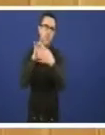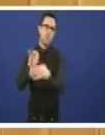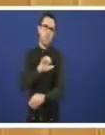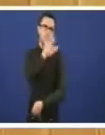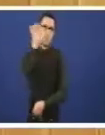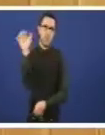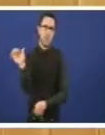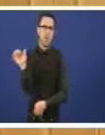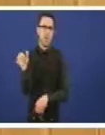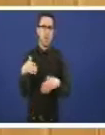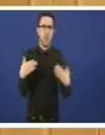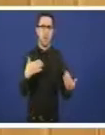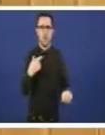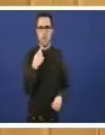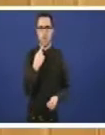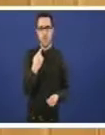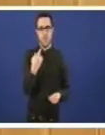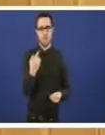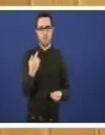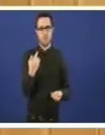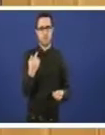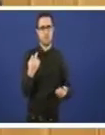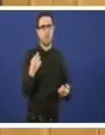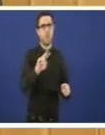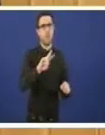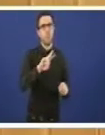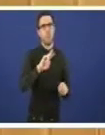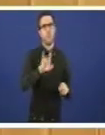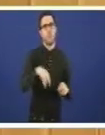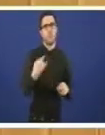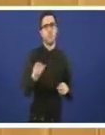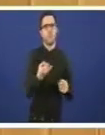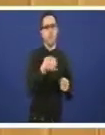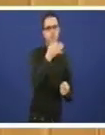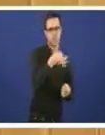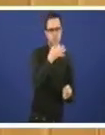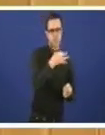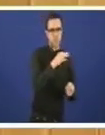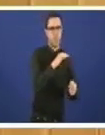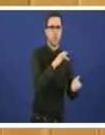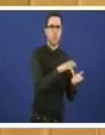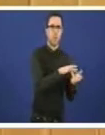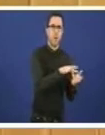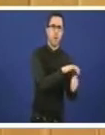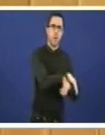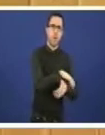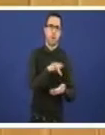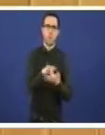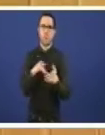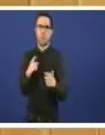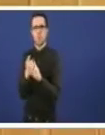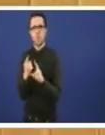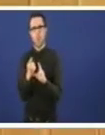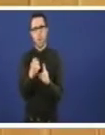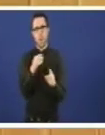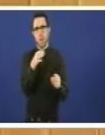evidentemente esas contradiccións esos dobles discursos cando se goberna e cando se está na oposición o único que faixen